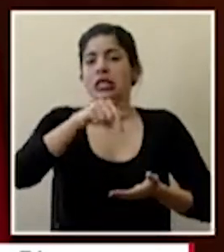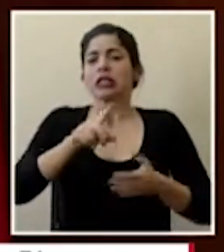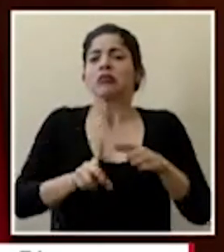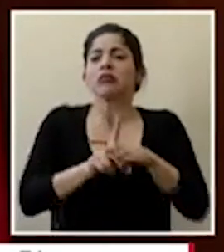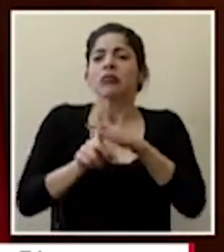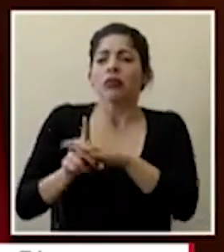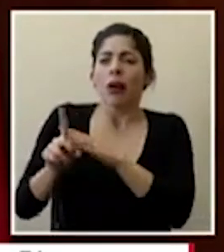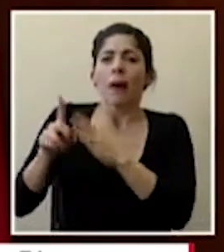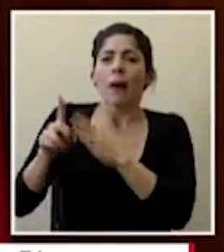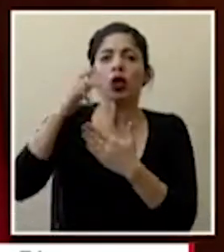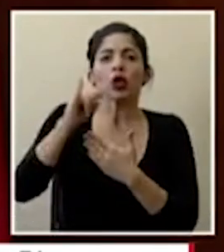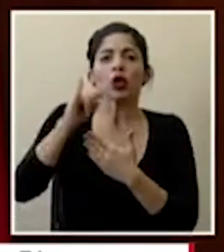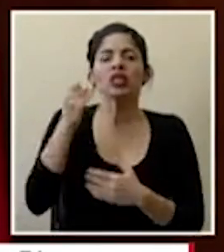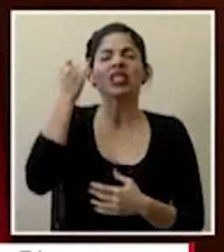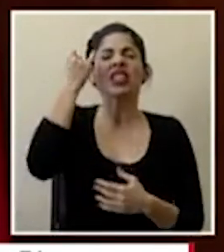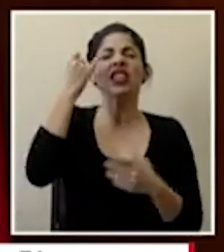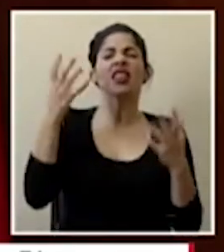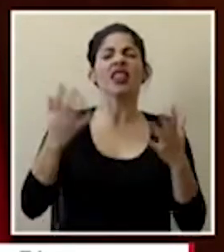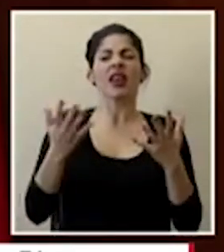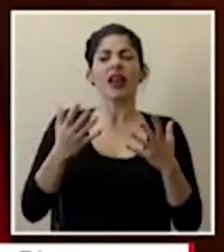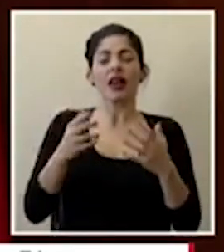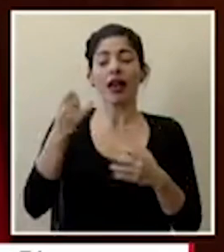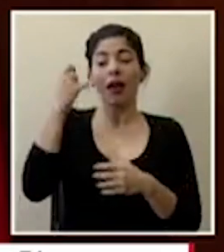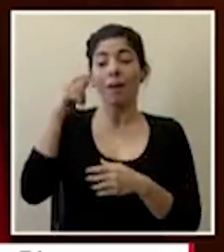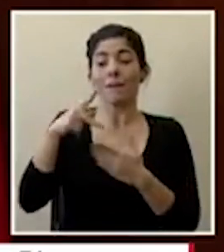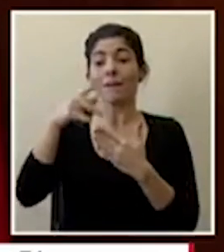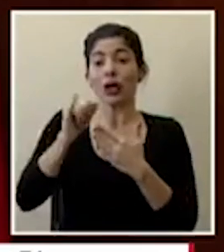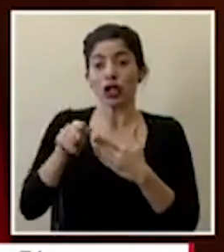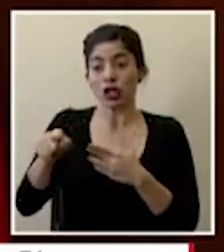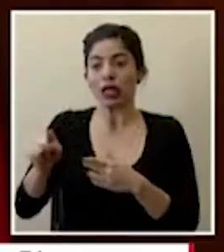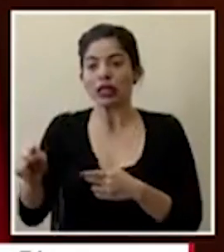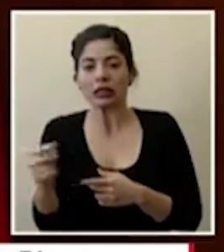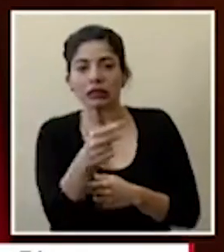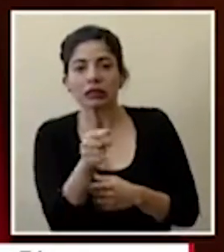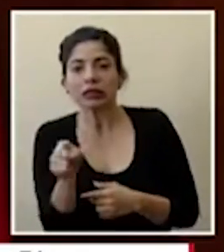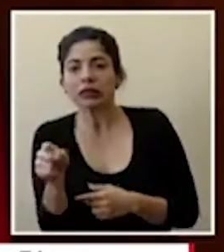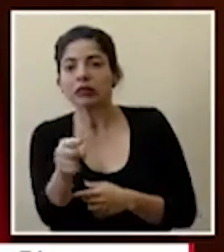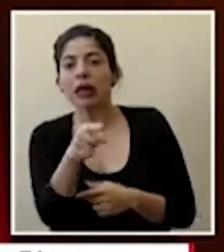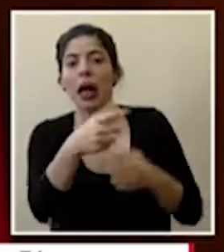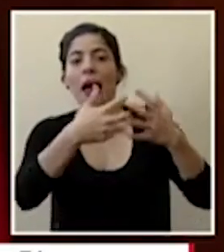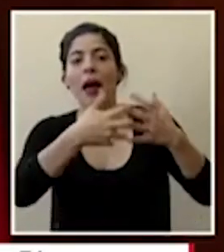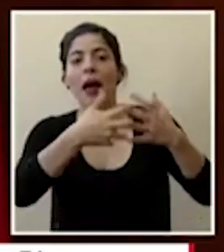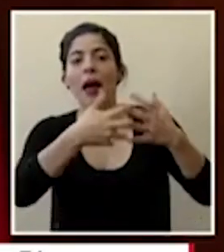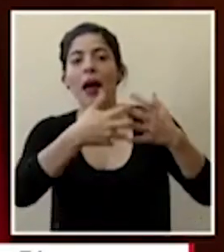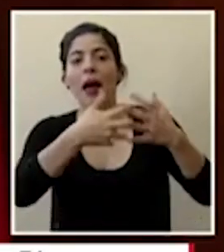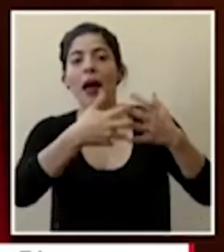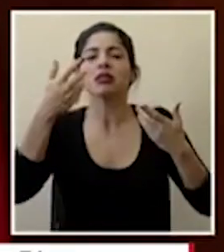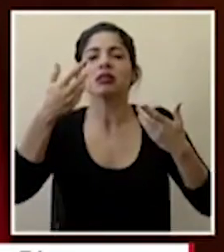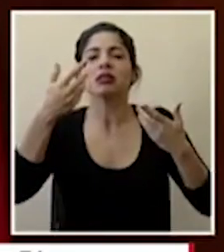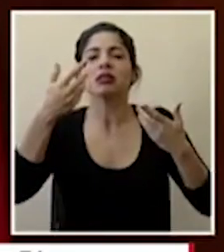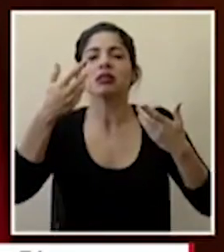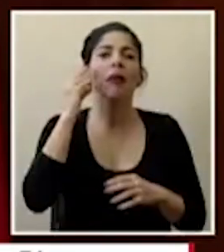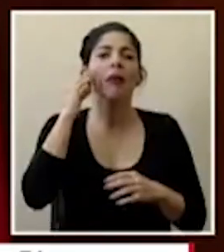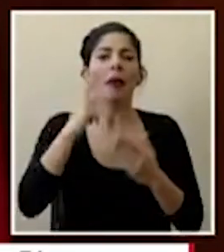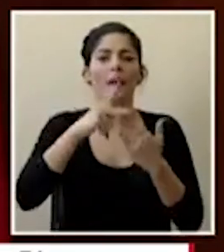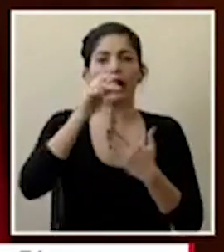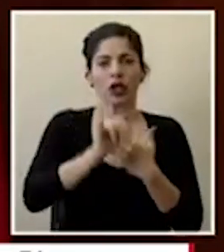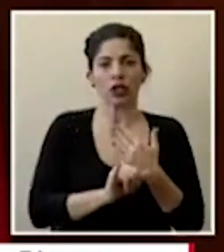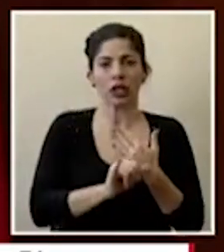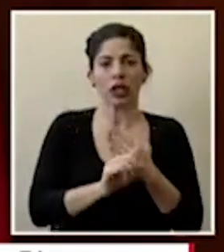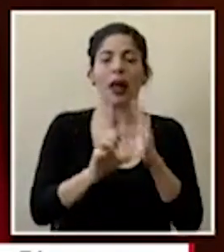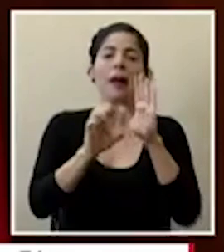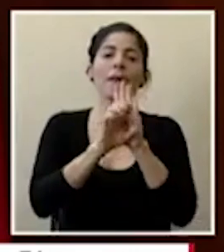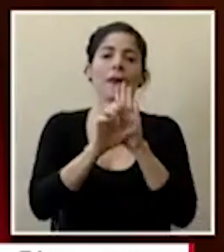que la idea es derivarlos a empresas que ya vengan caminando con algún tipo de proyectos y por ejemplo